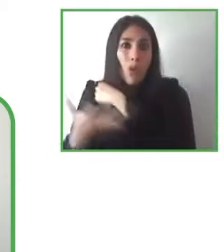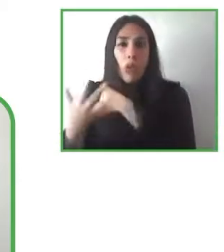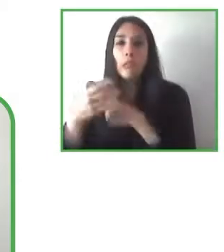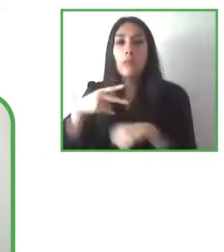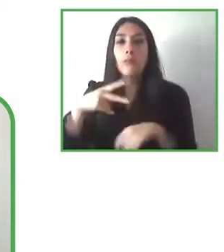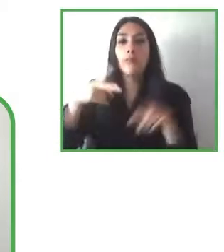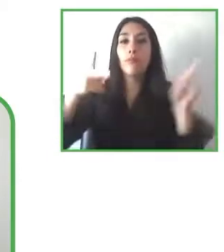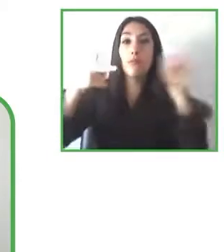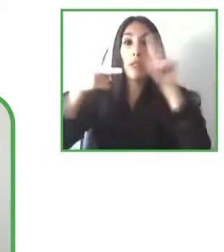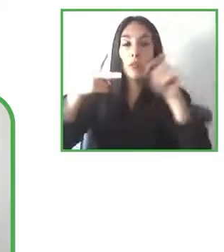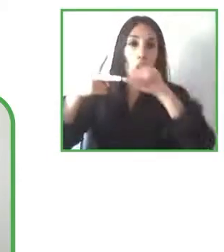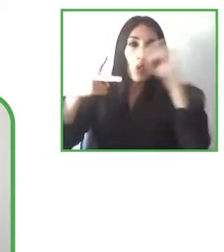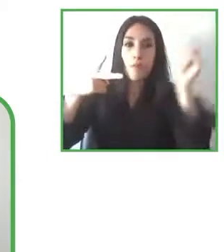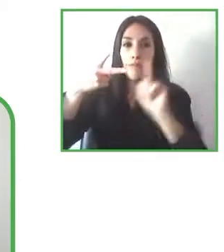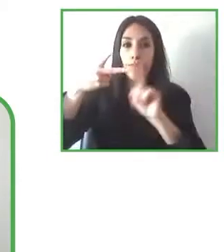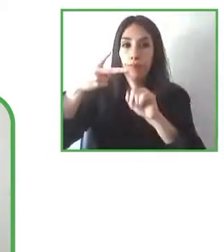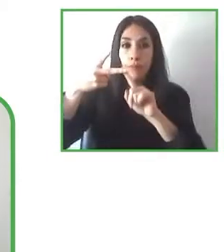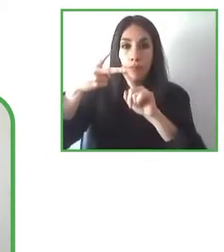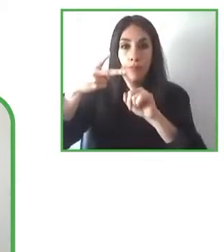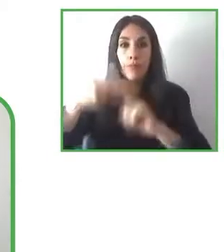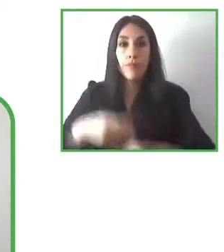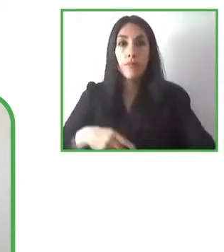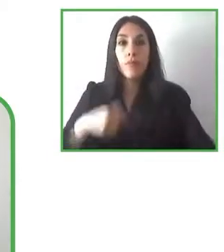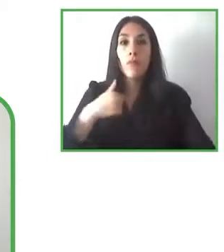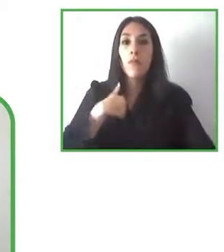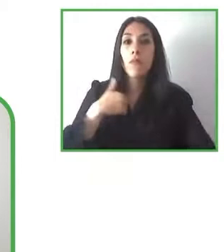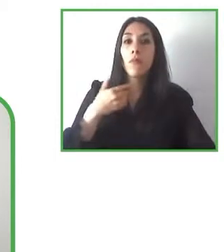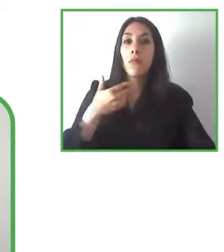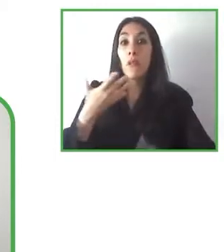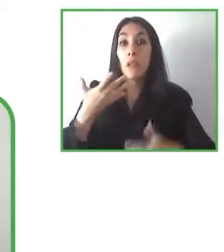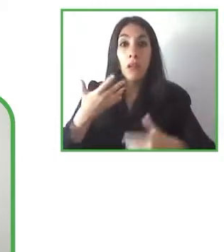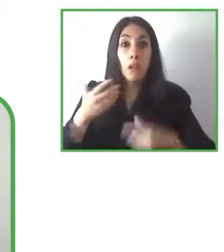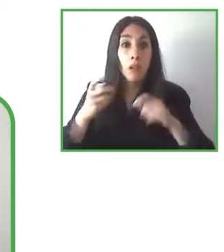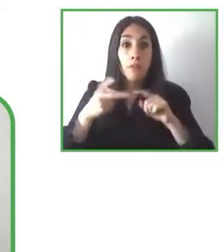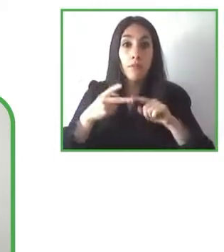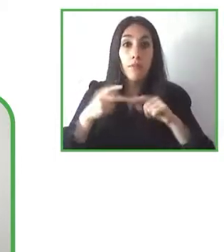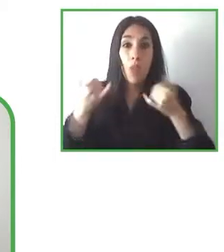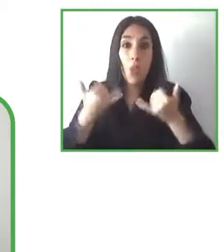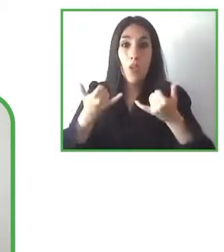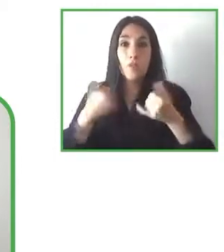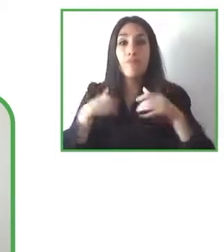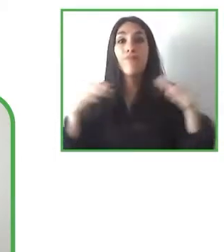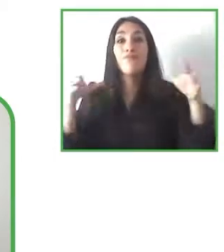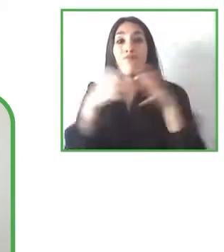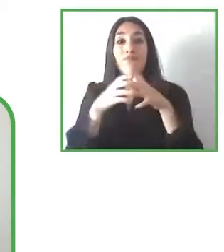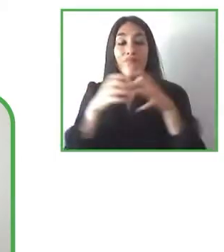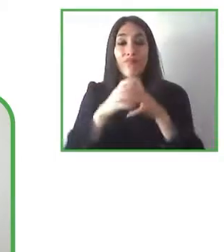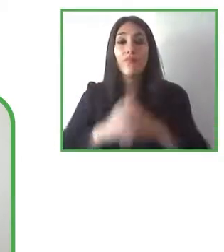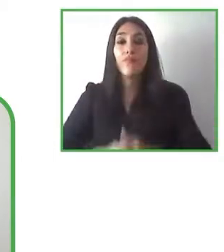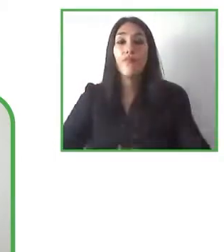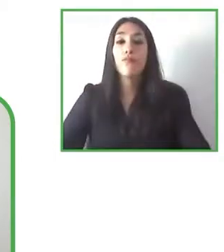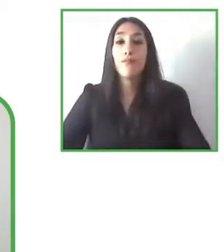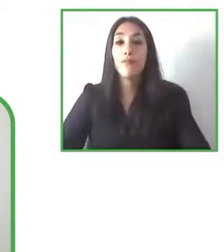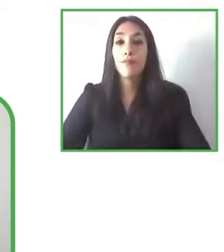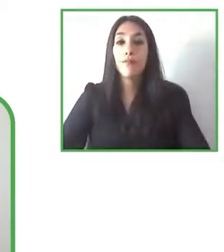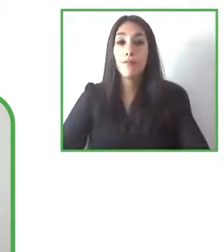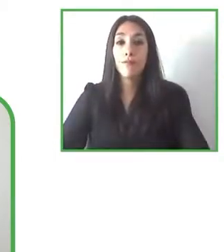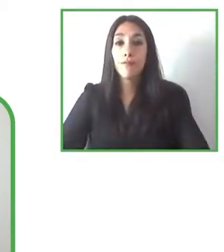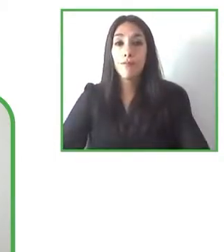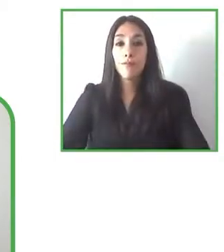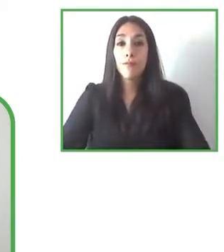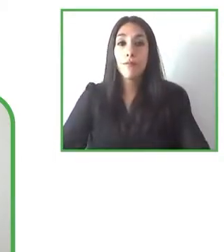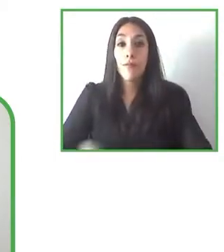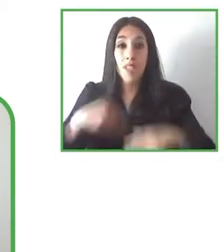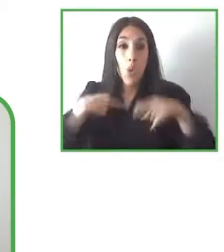momento no está utilizando estos principios de realidad aumentada ya lo hemos probado sin embargo el desafío es